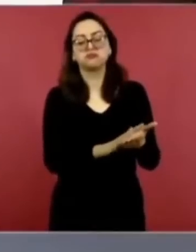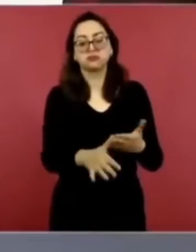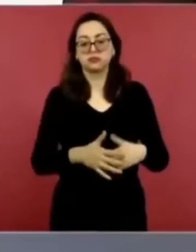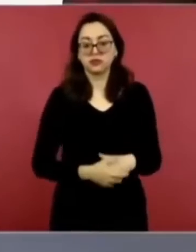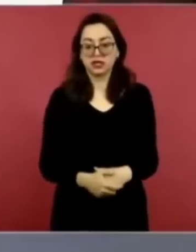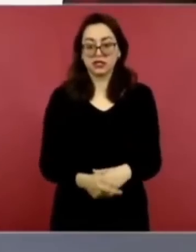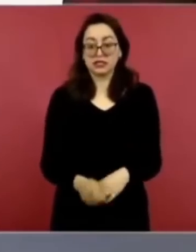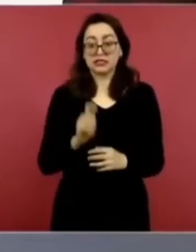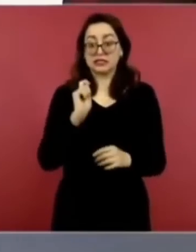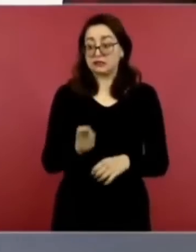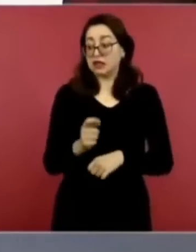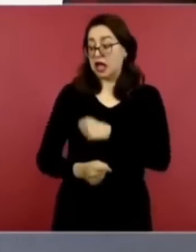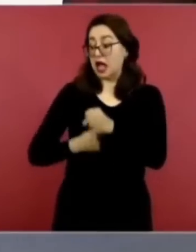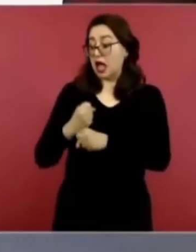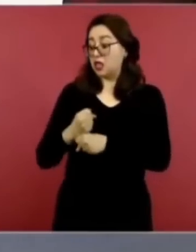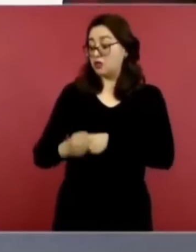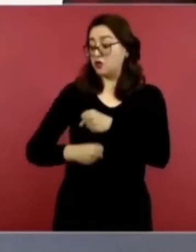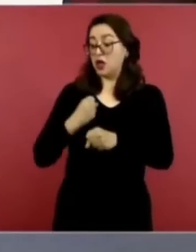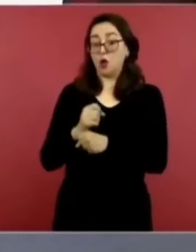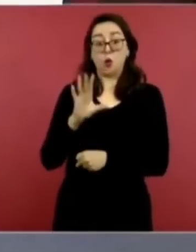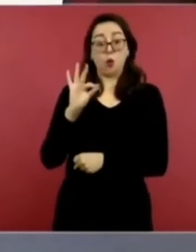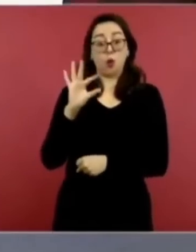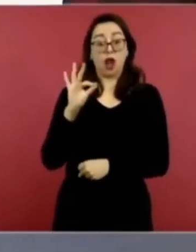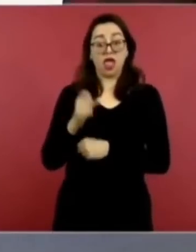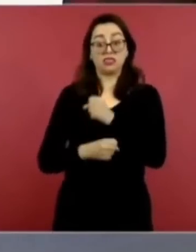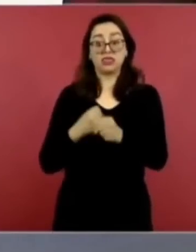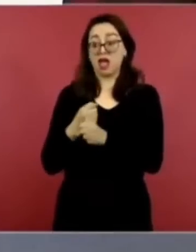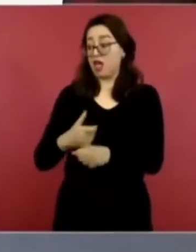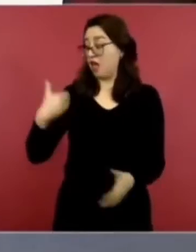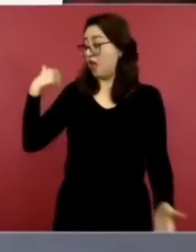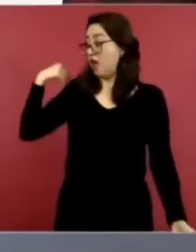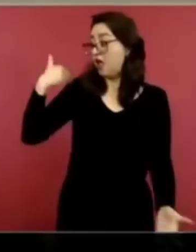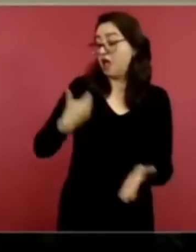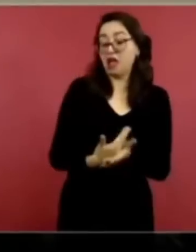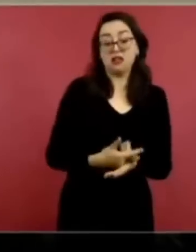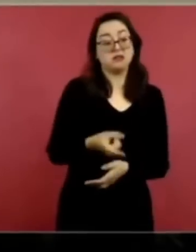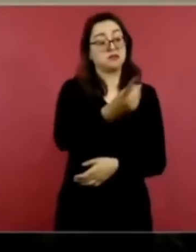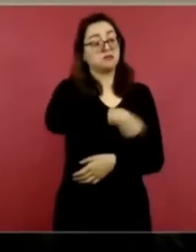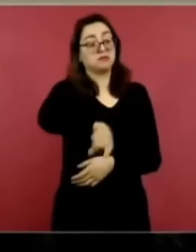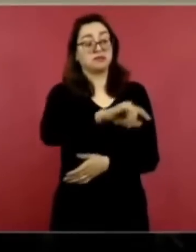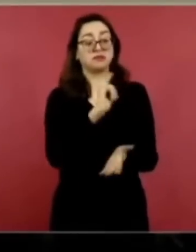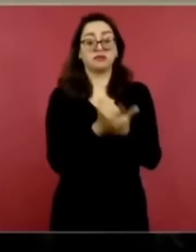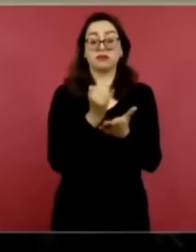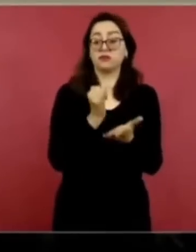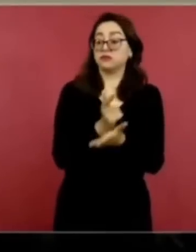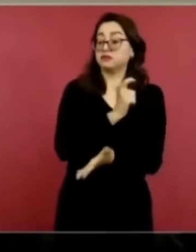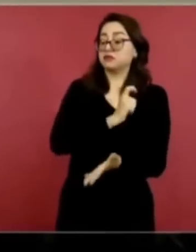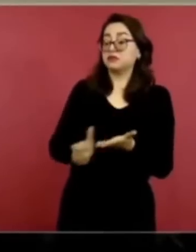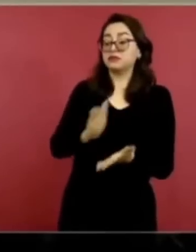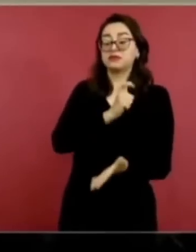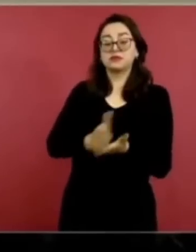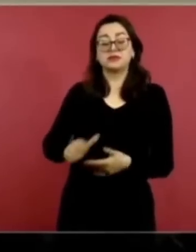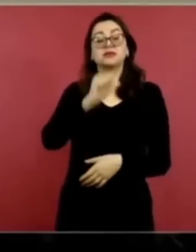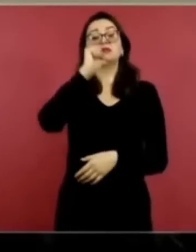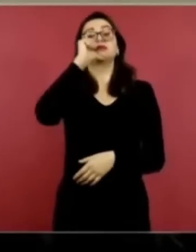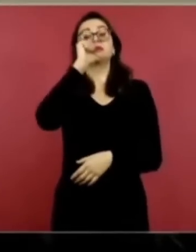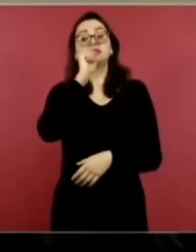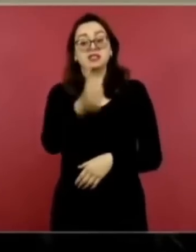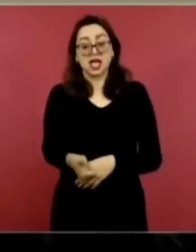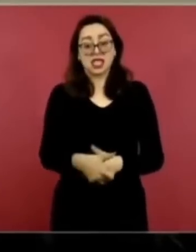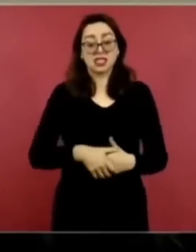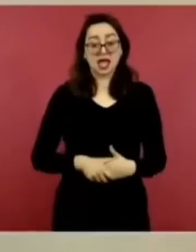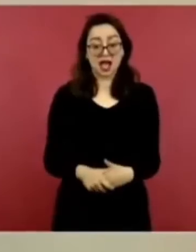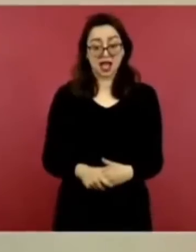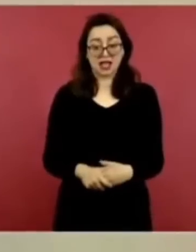décadas estuvieron las mineras sin pagar impuestos por la extracción de